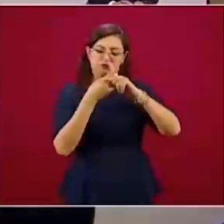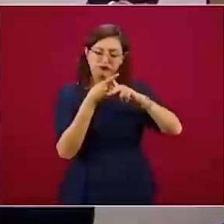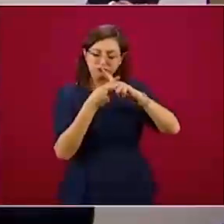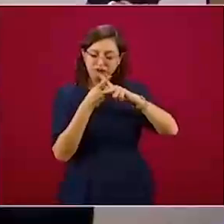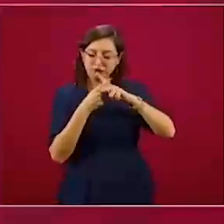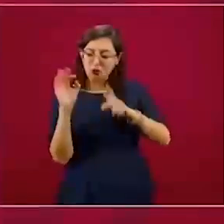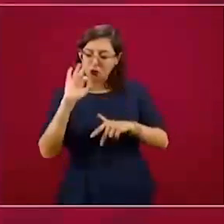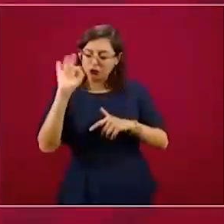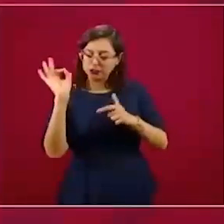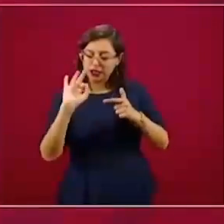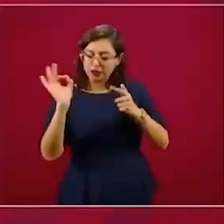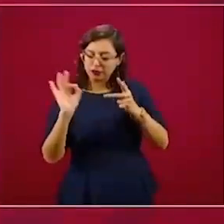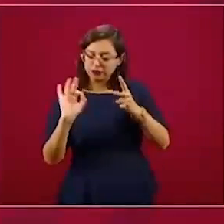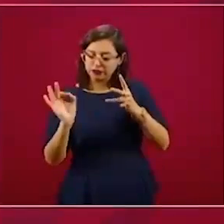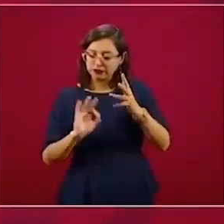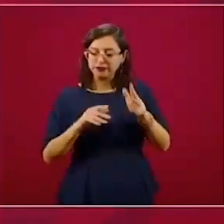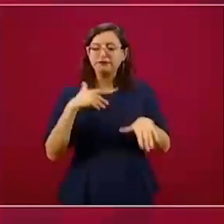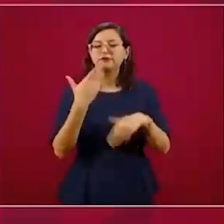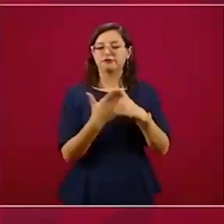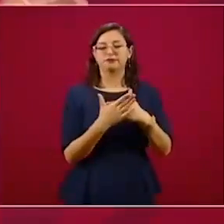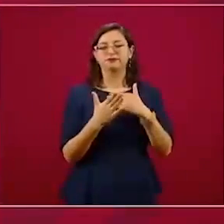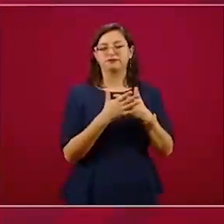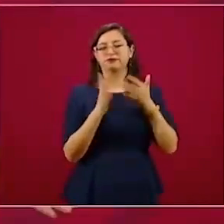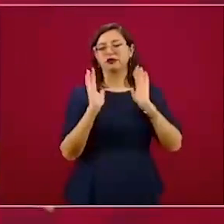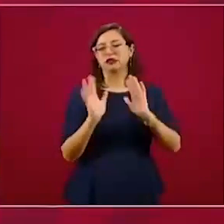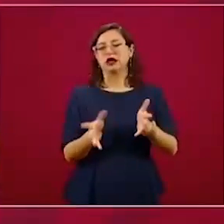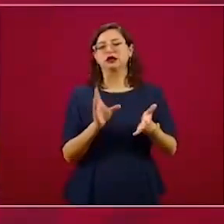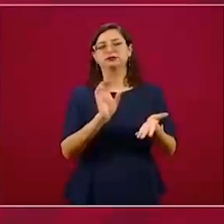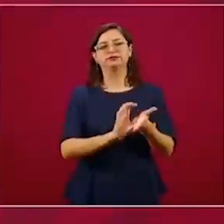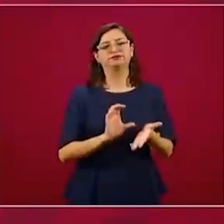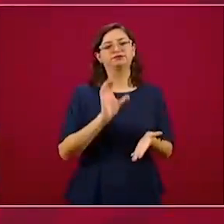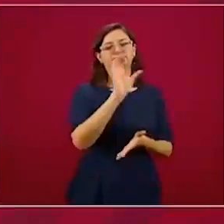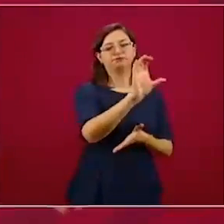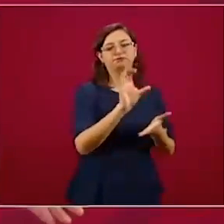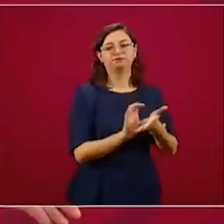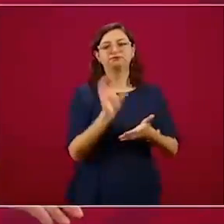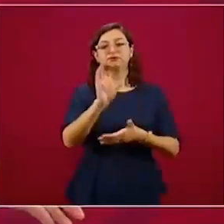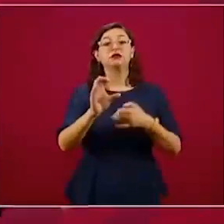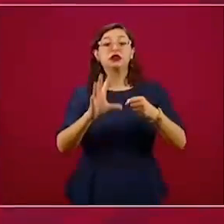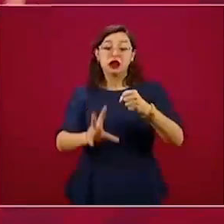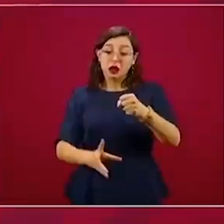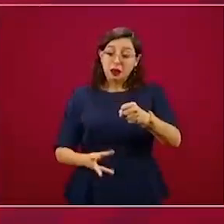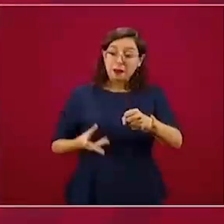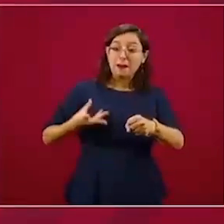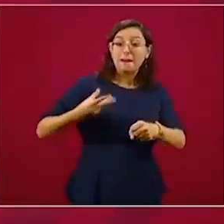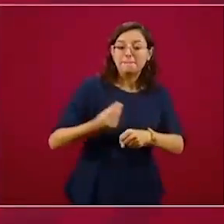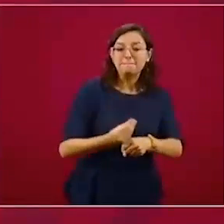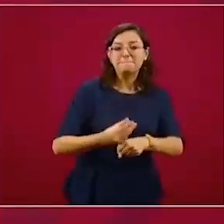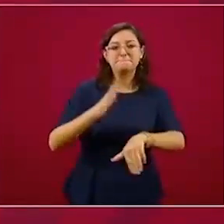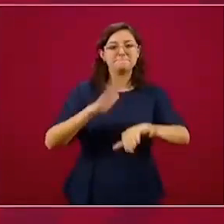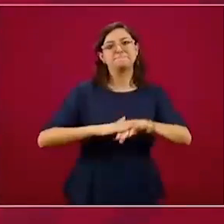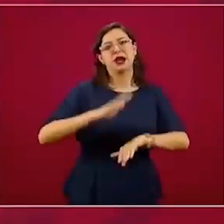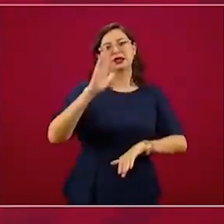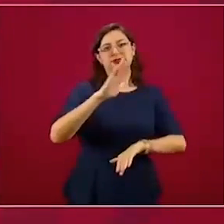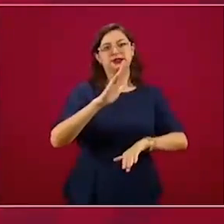Es un extra a lo presupuestado,